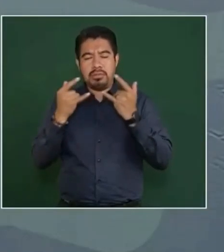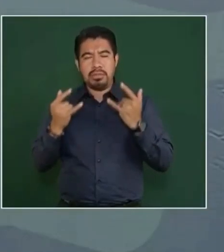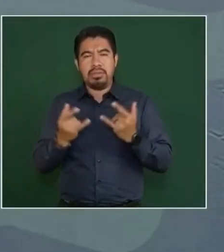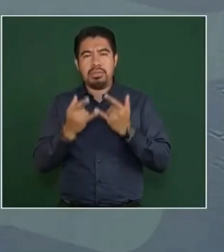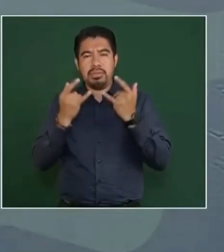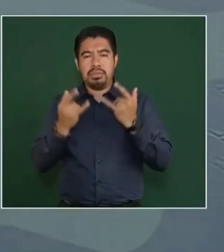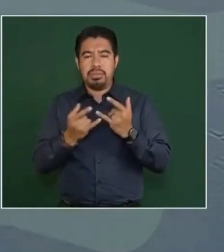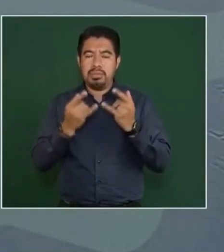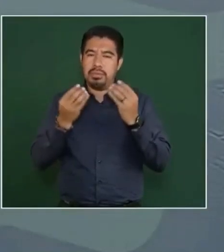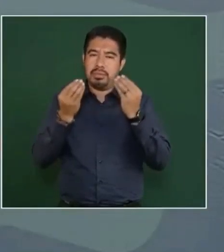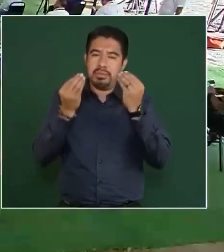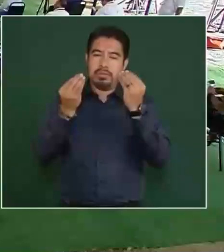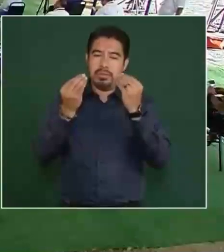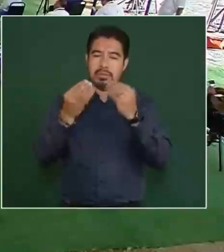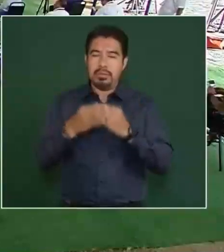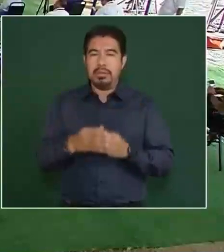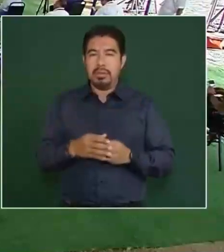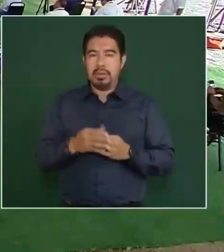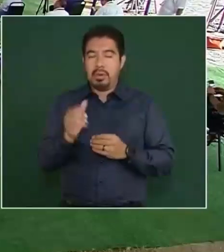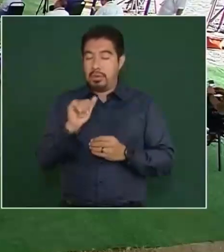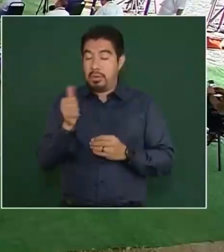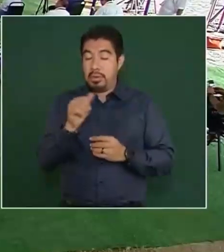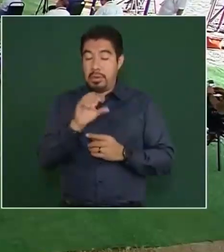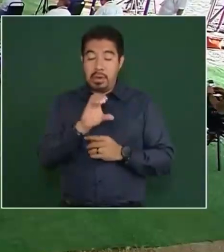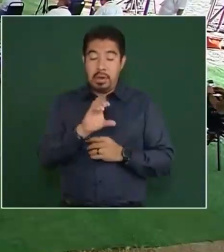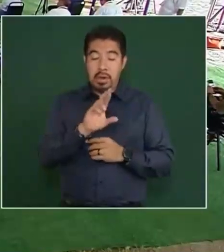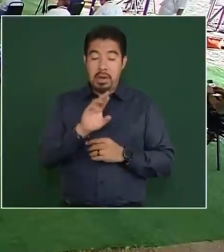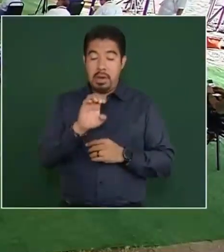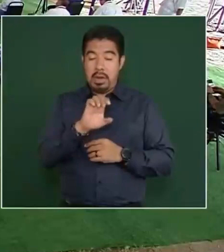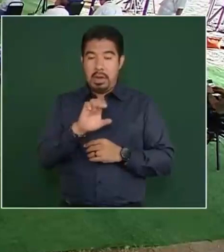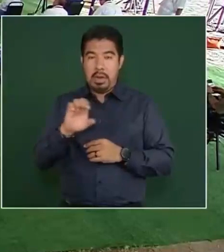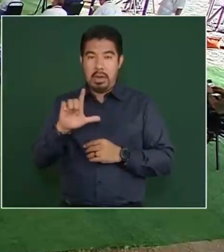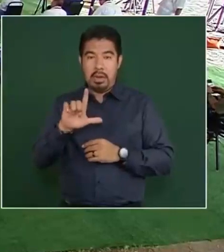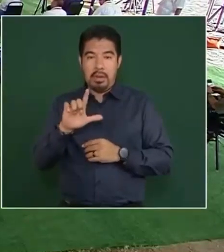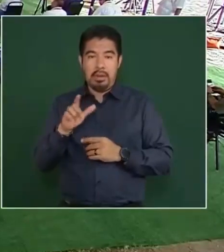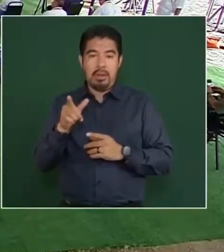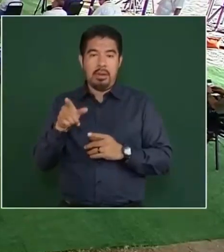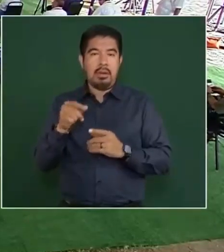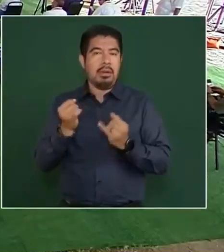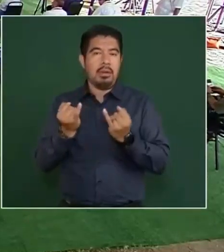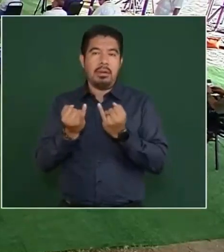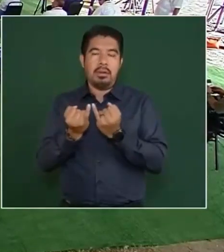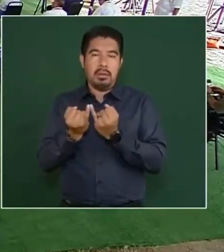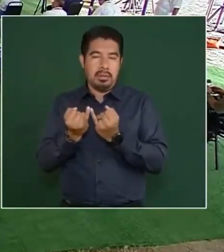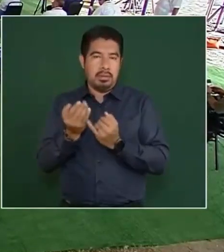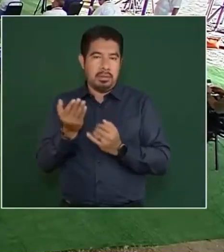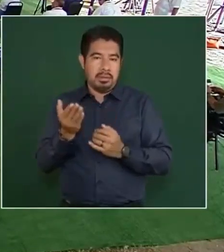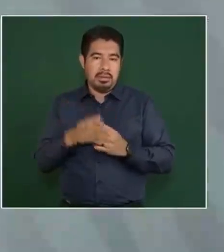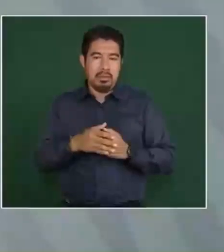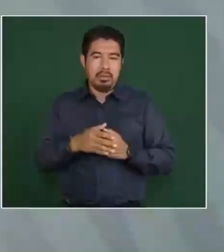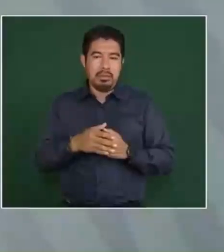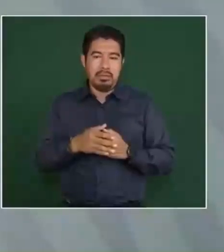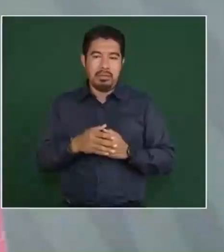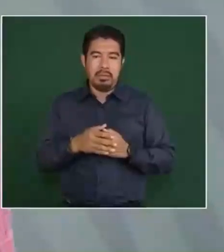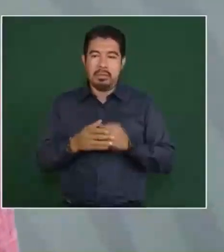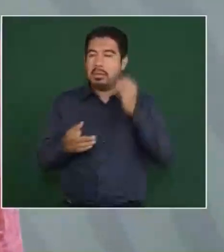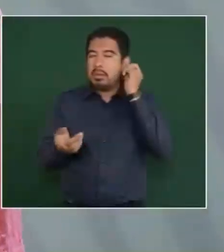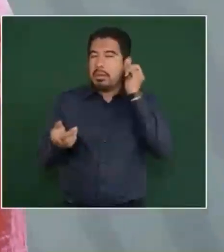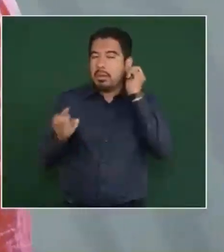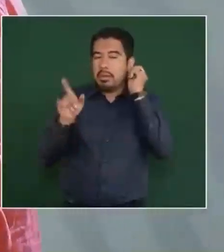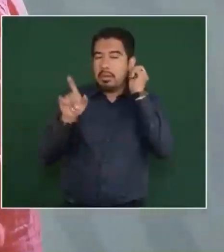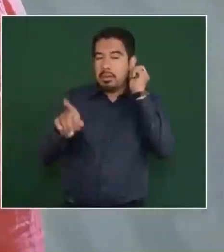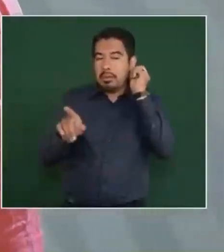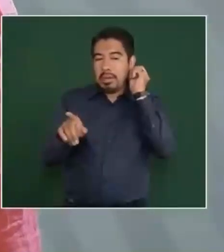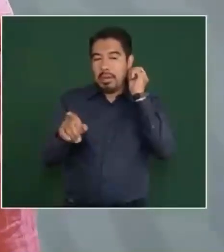Crill, que era secretario de Gobernación, le ordenó a